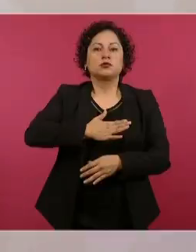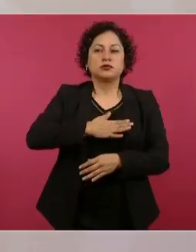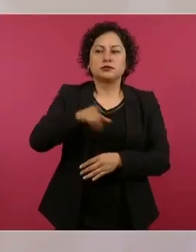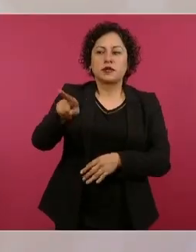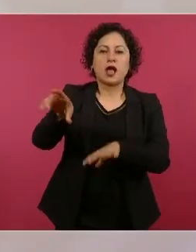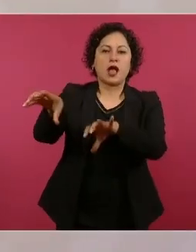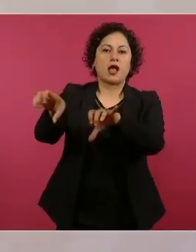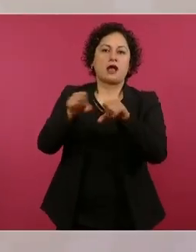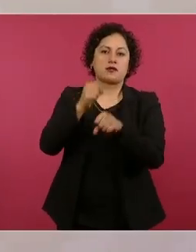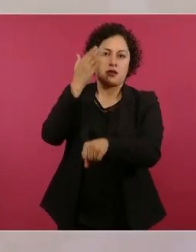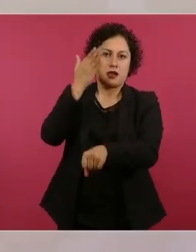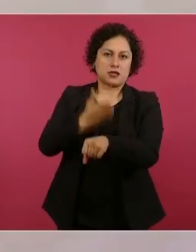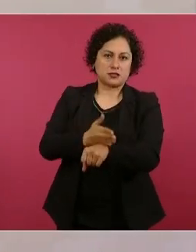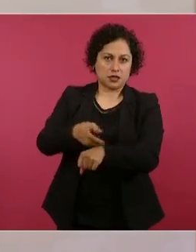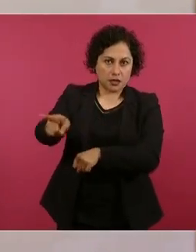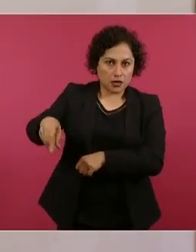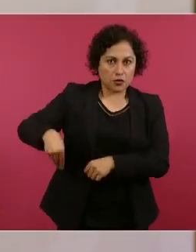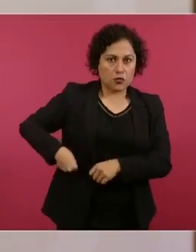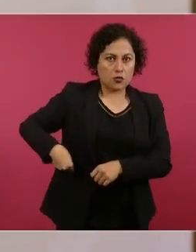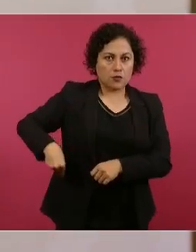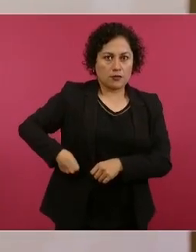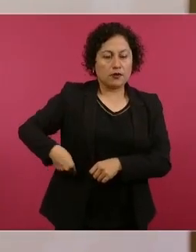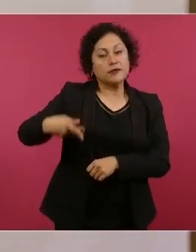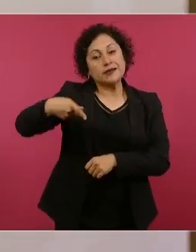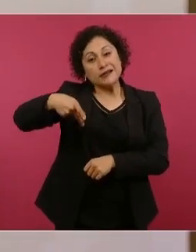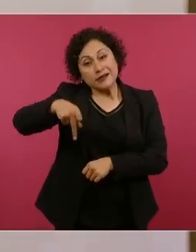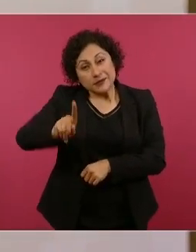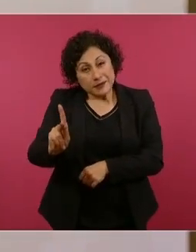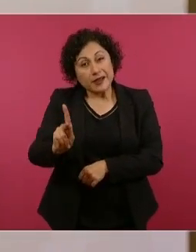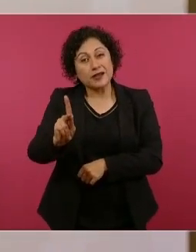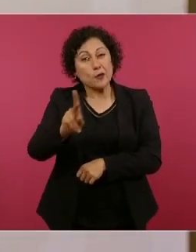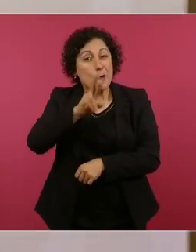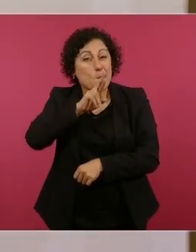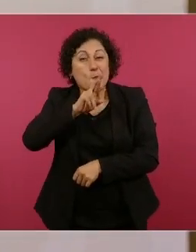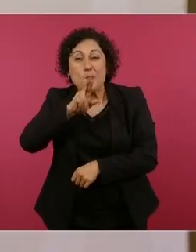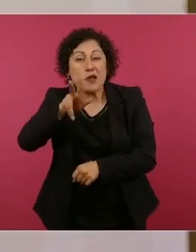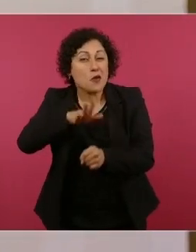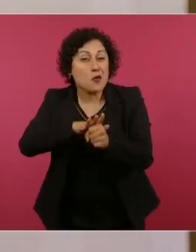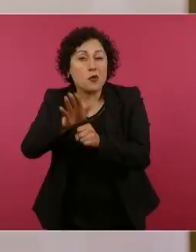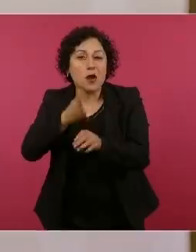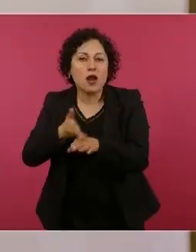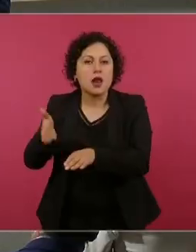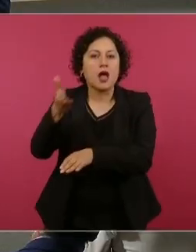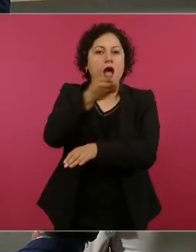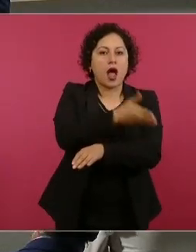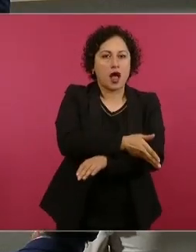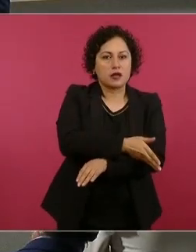que no se cometan actos injustos.